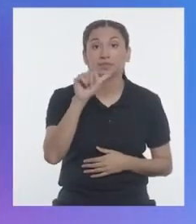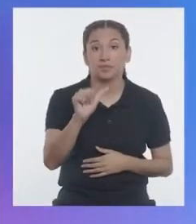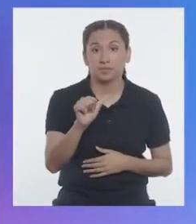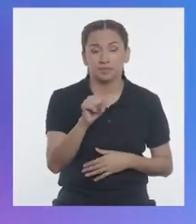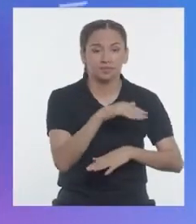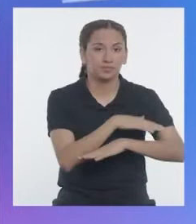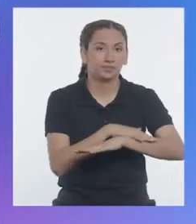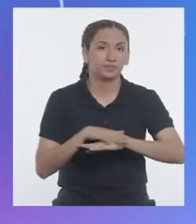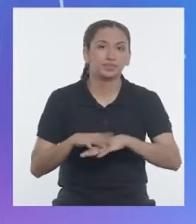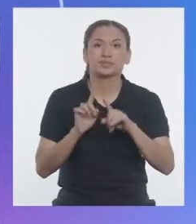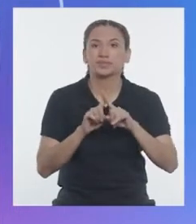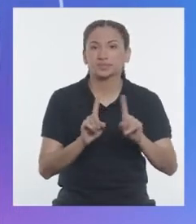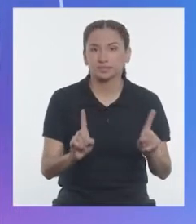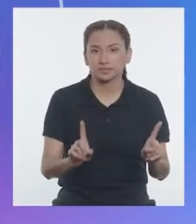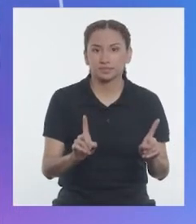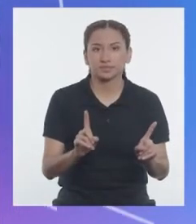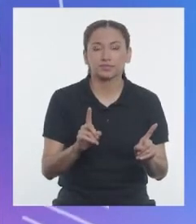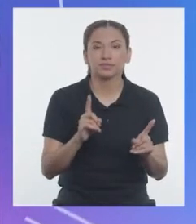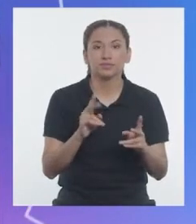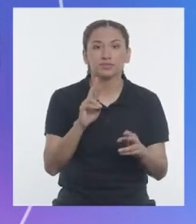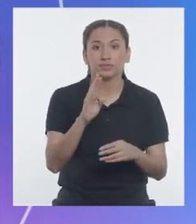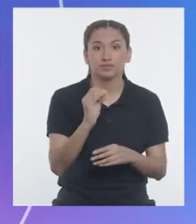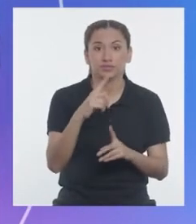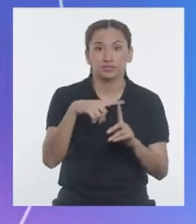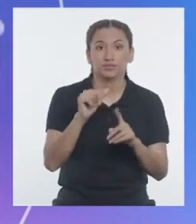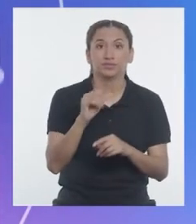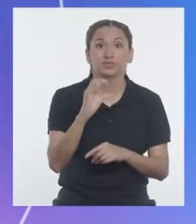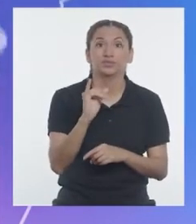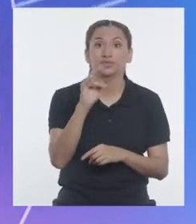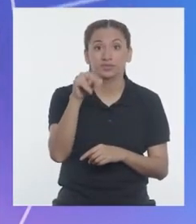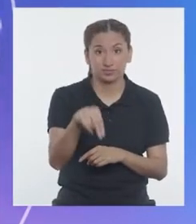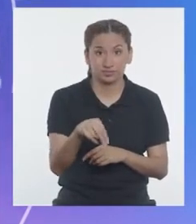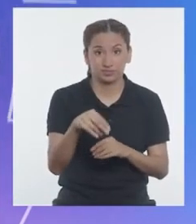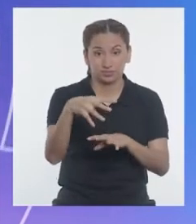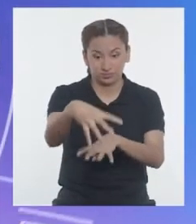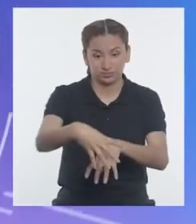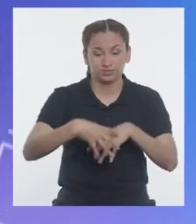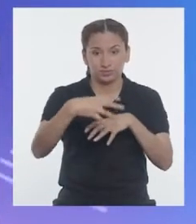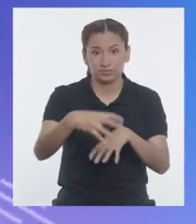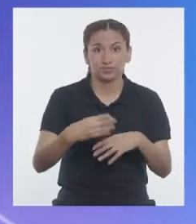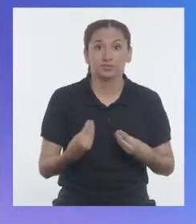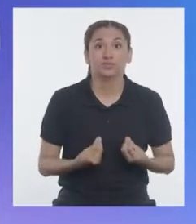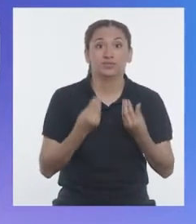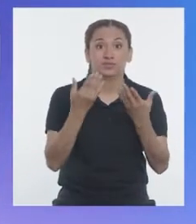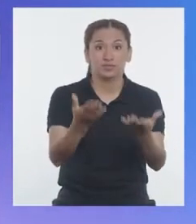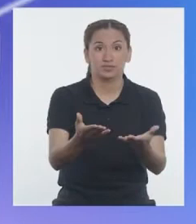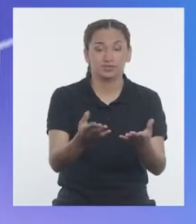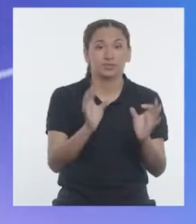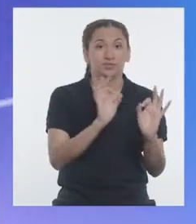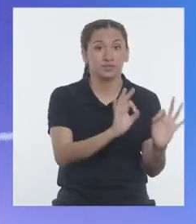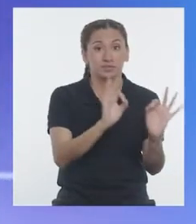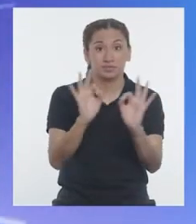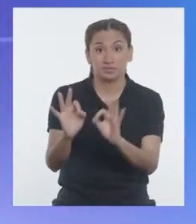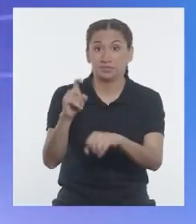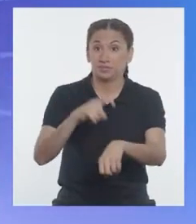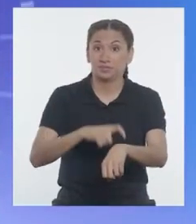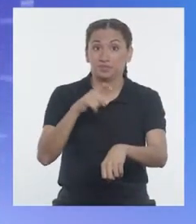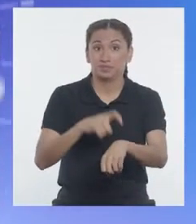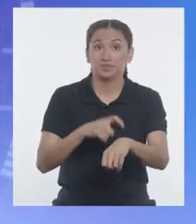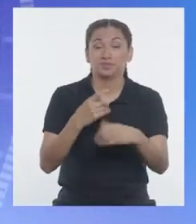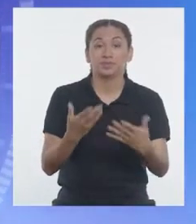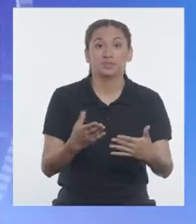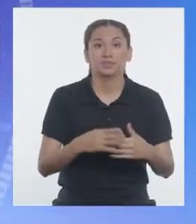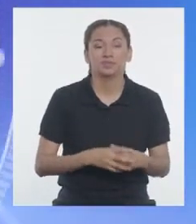La... A diferencia de la rotación de cultivos, permite cultivar al mismo tiempo...